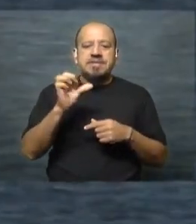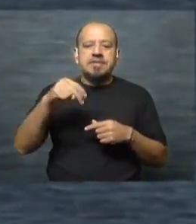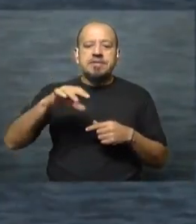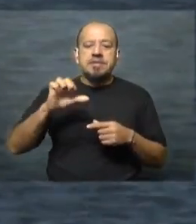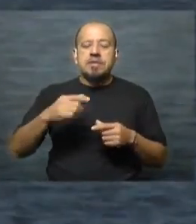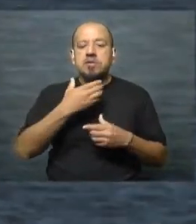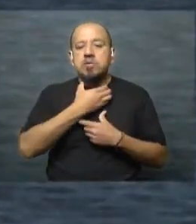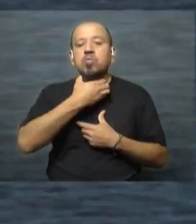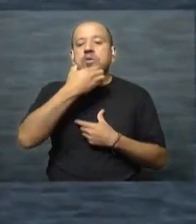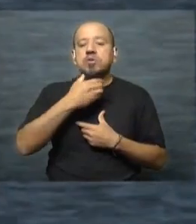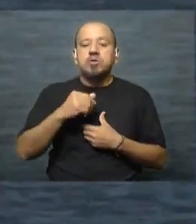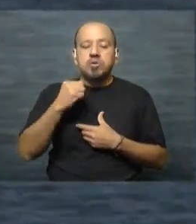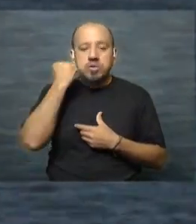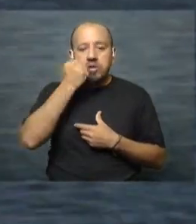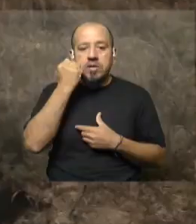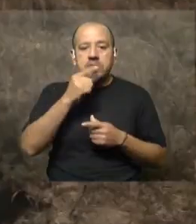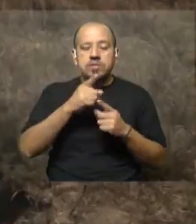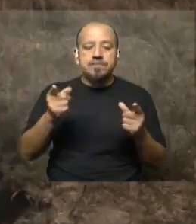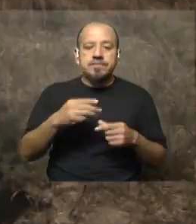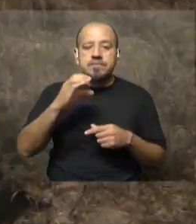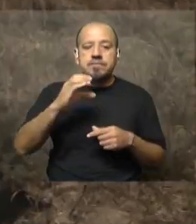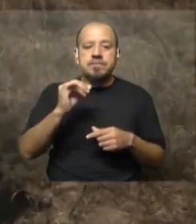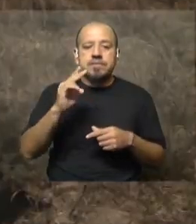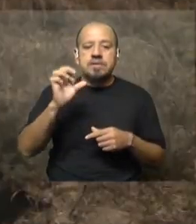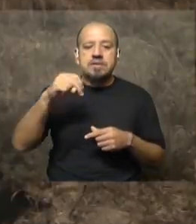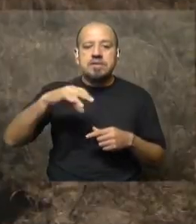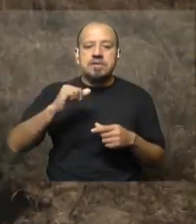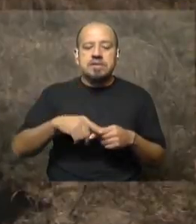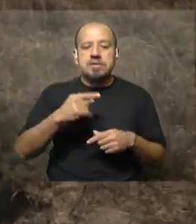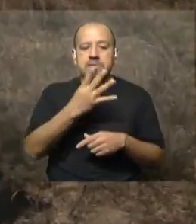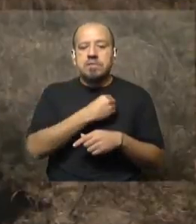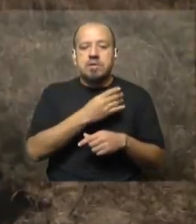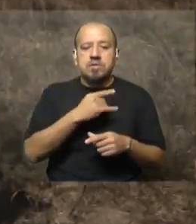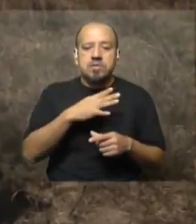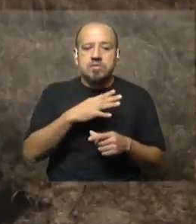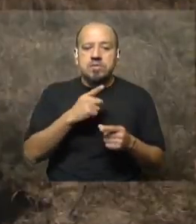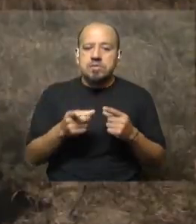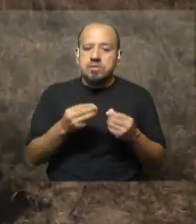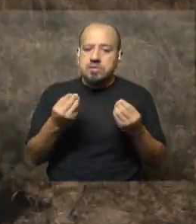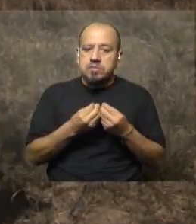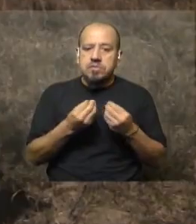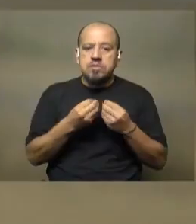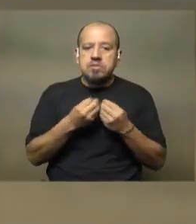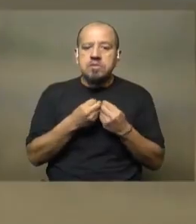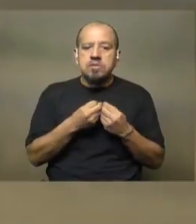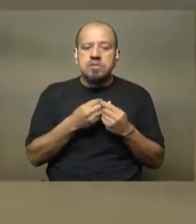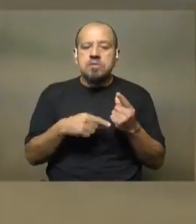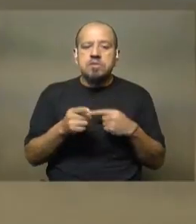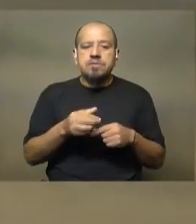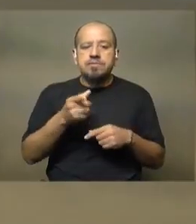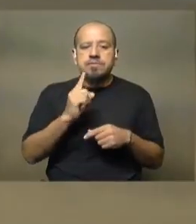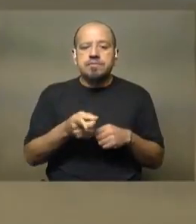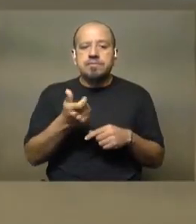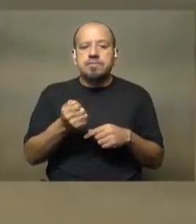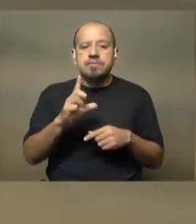o el cisne de coscoroba o cisne blanco también le llaman. Hay números, bandas muy grandes de gallaretas que